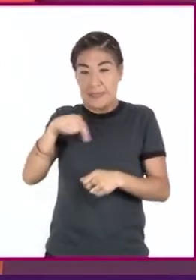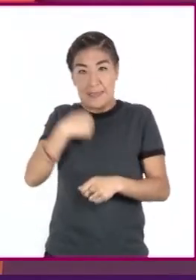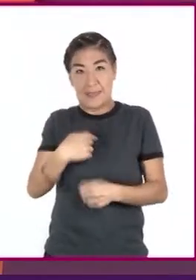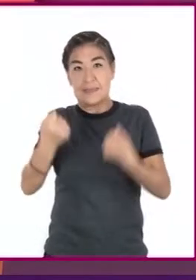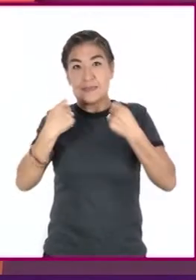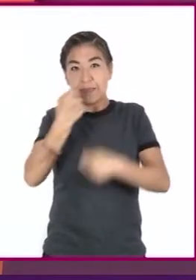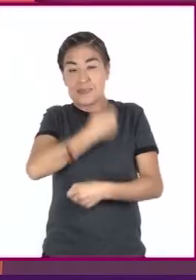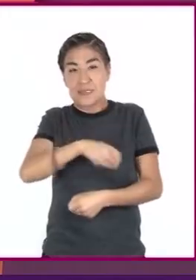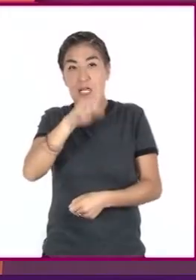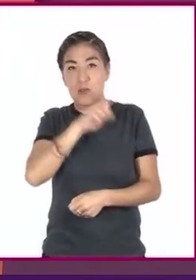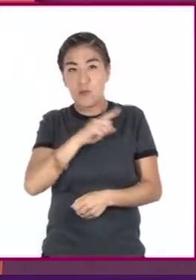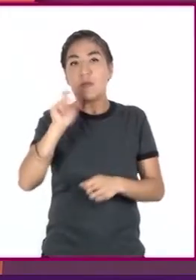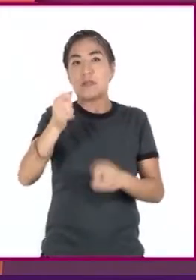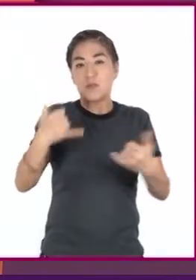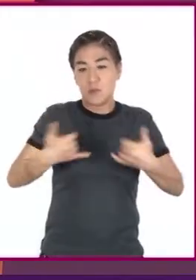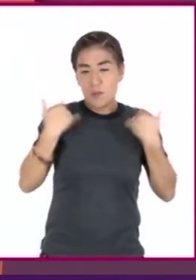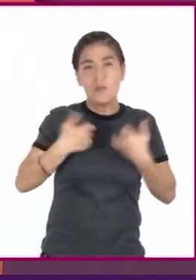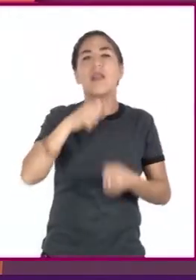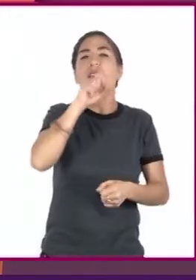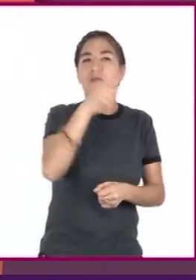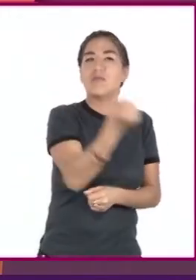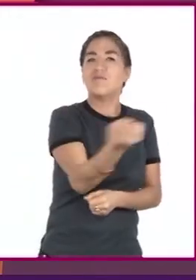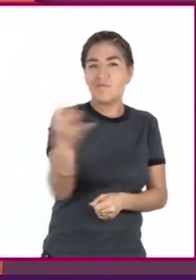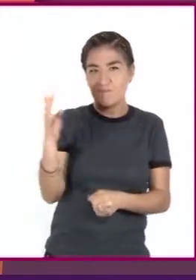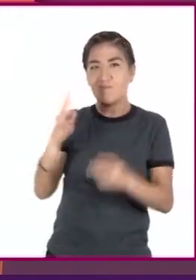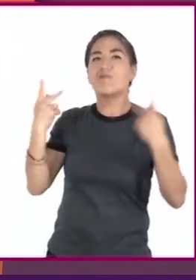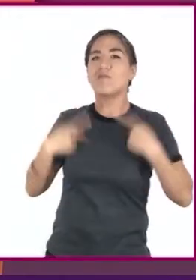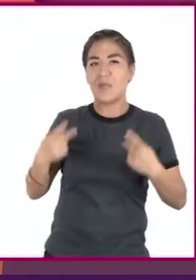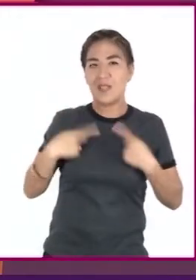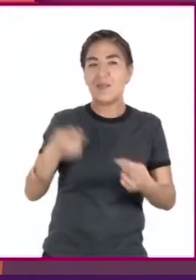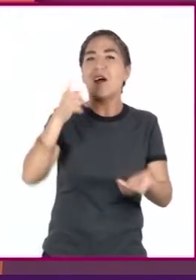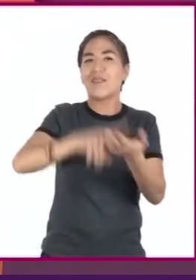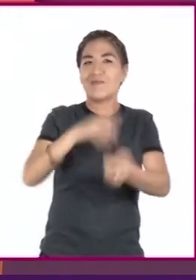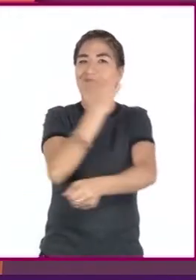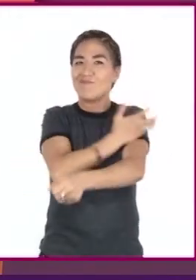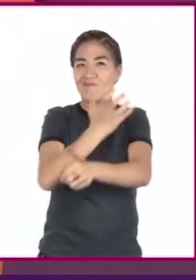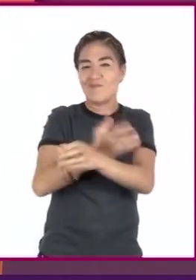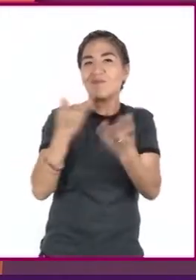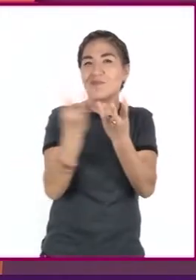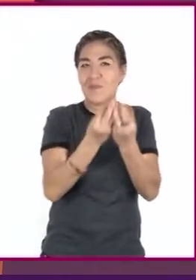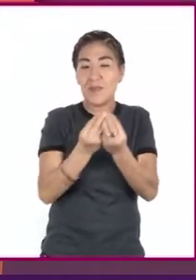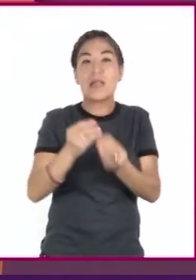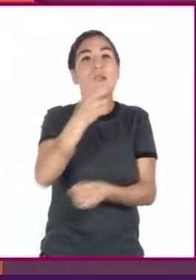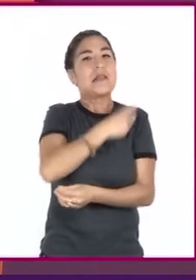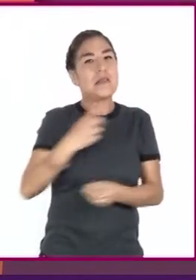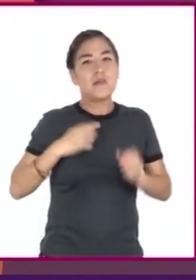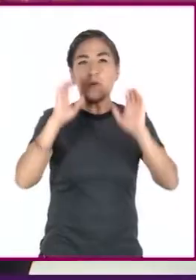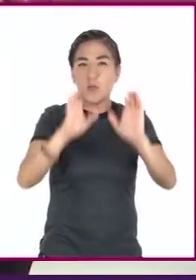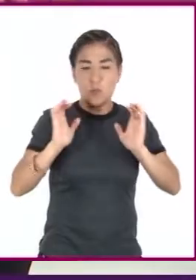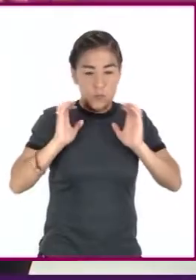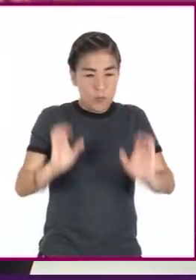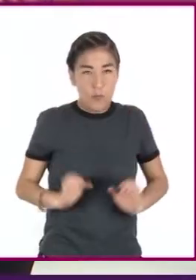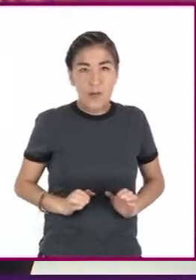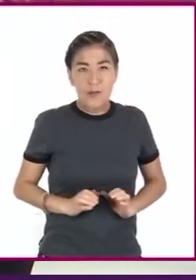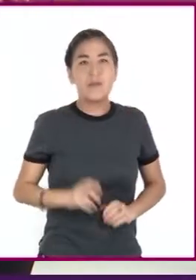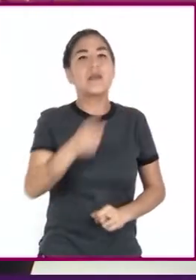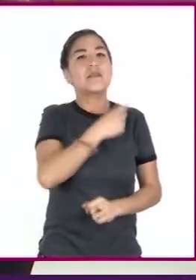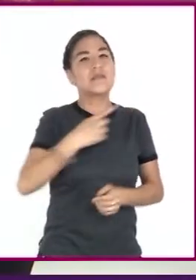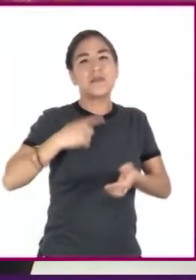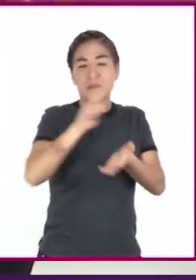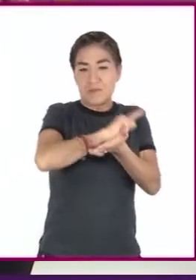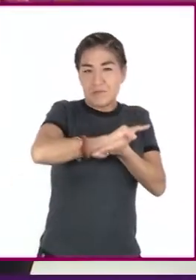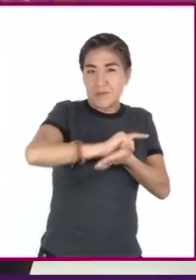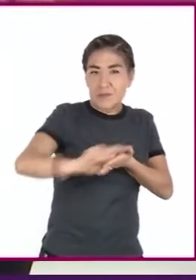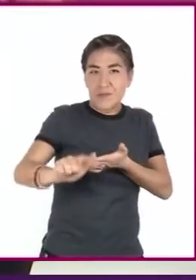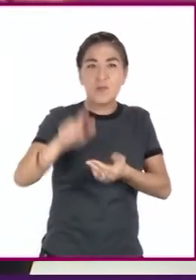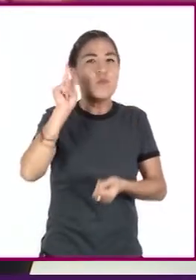como la de las demás personas que la o lo rodean. Deben cuidar su cuerpo, estar limpios y